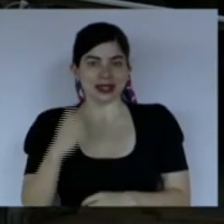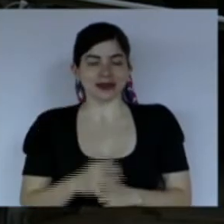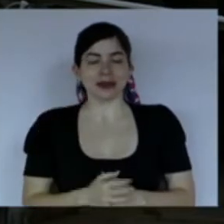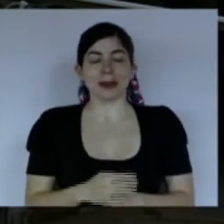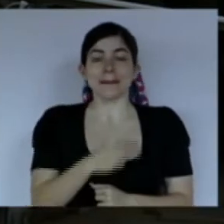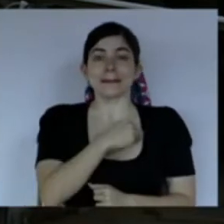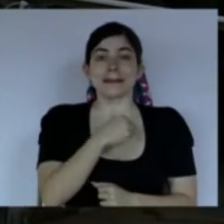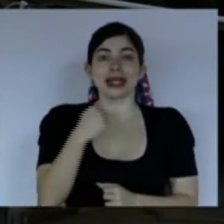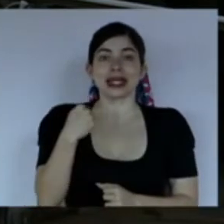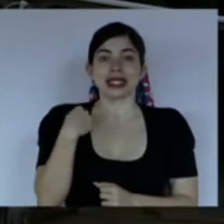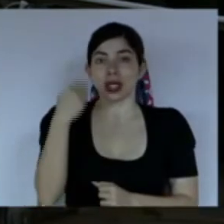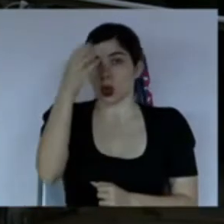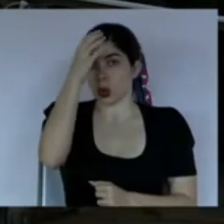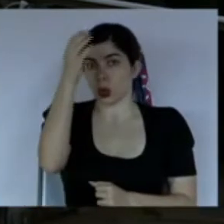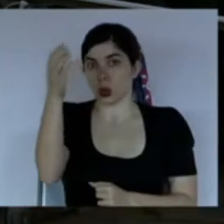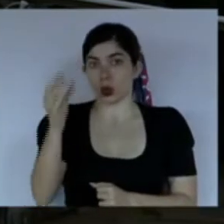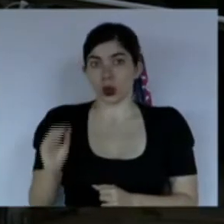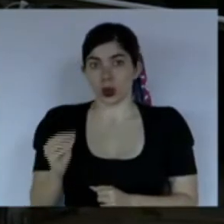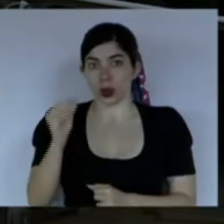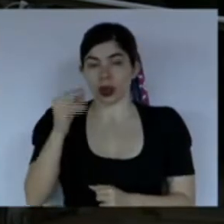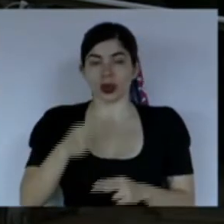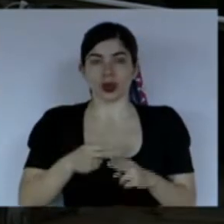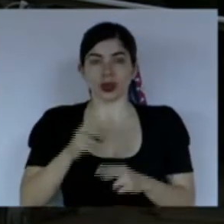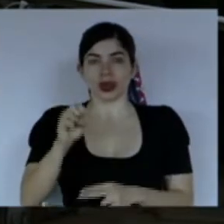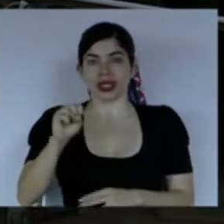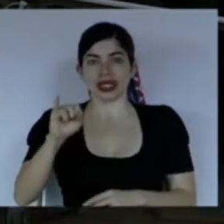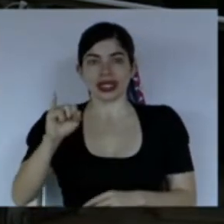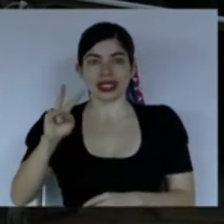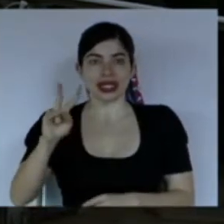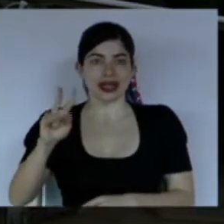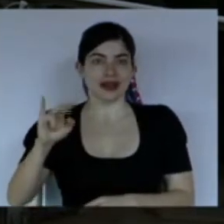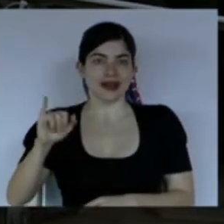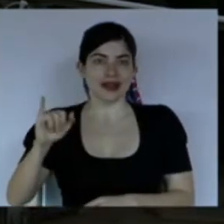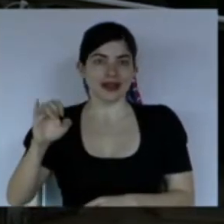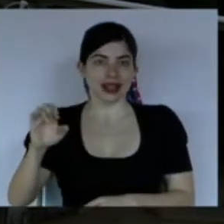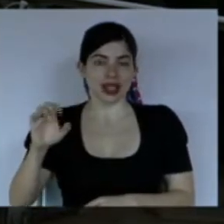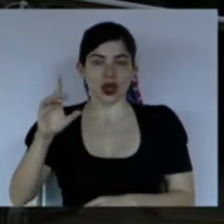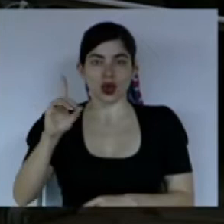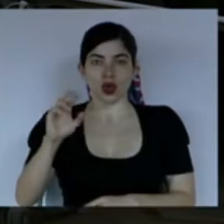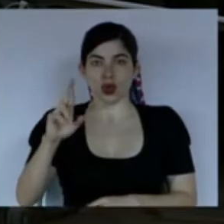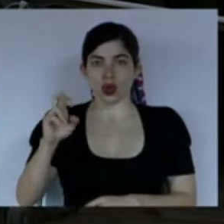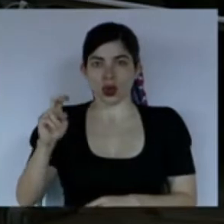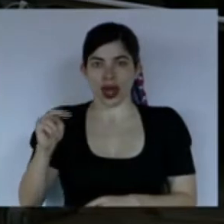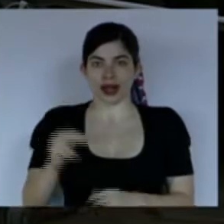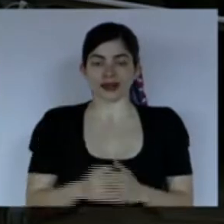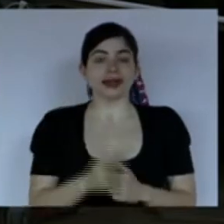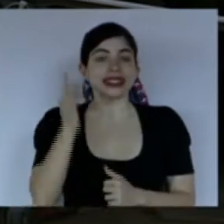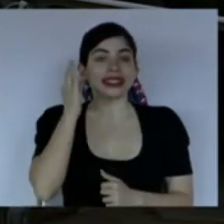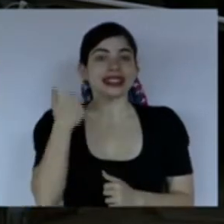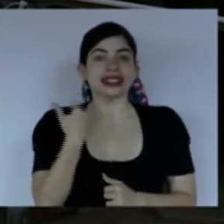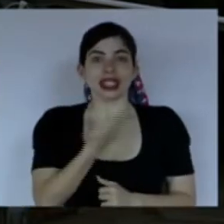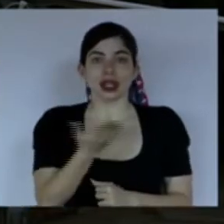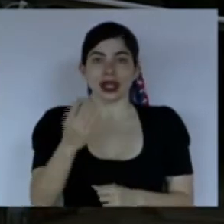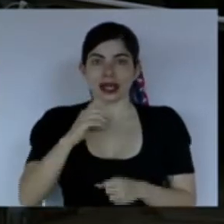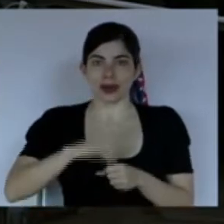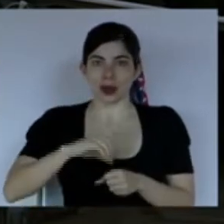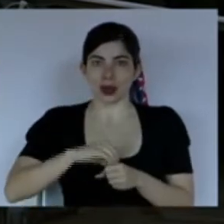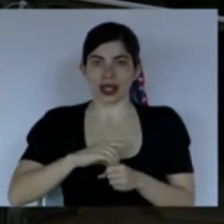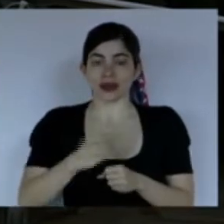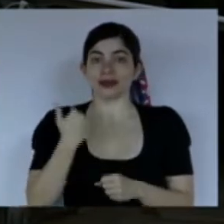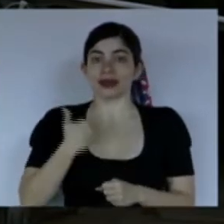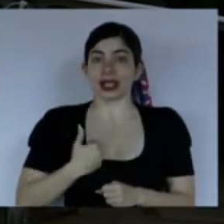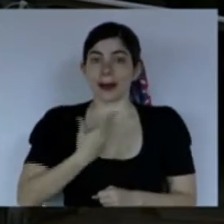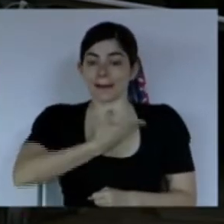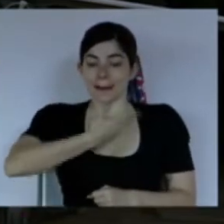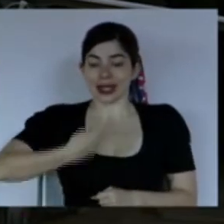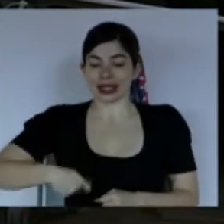ministra de Cultura y Juventud, doña Silvi Durán Señoras y señores diputados Señor presidente